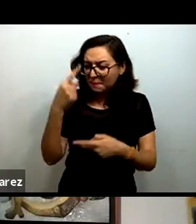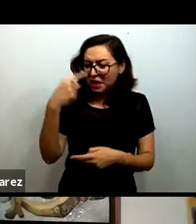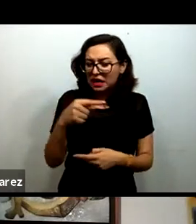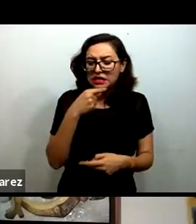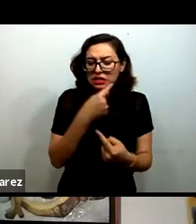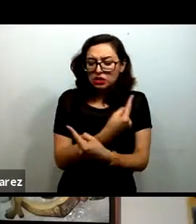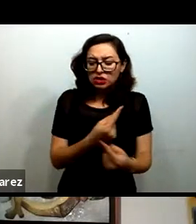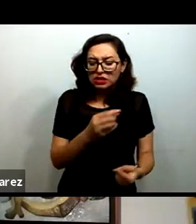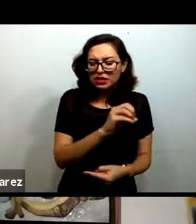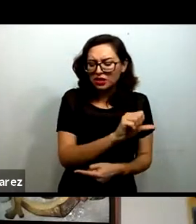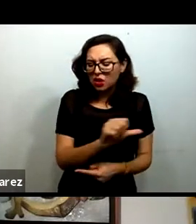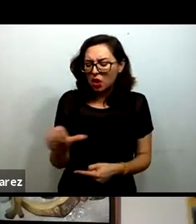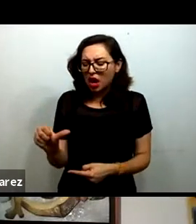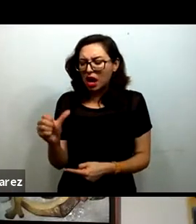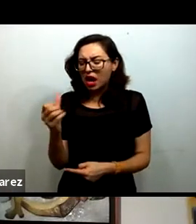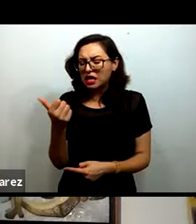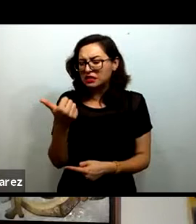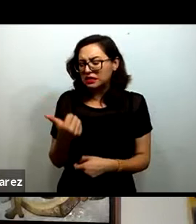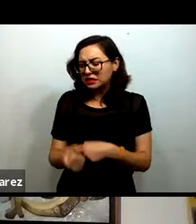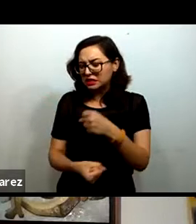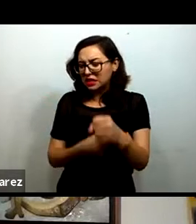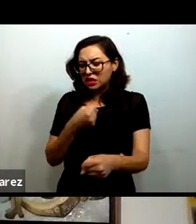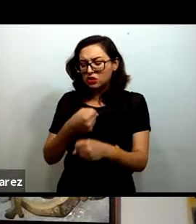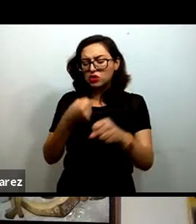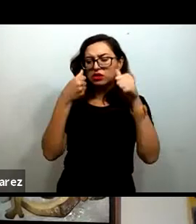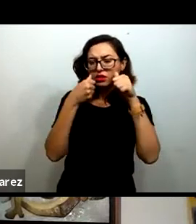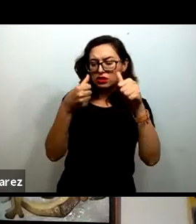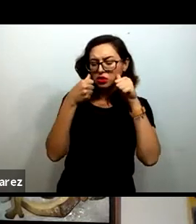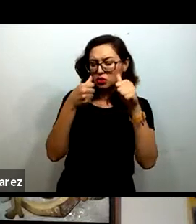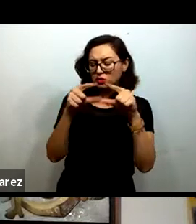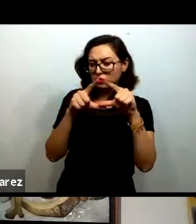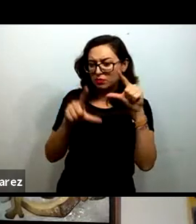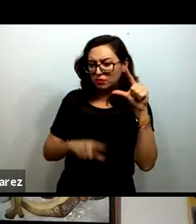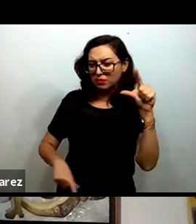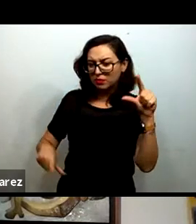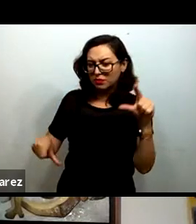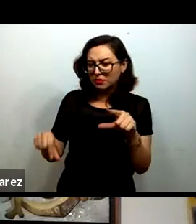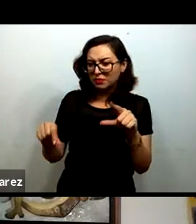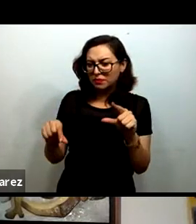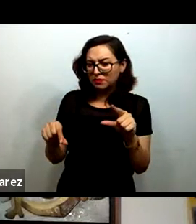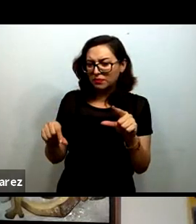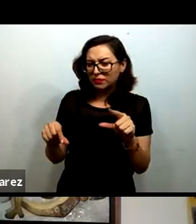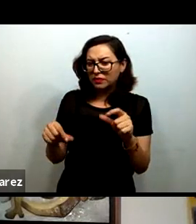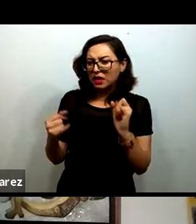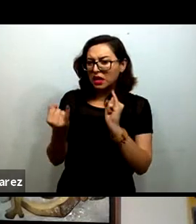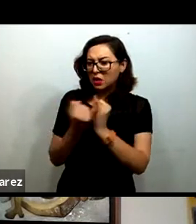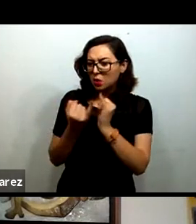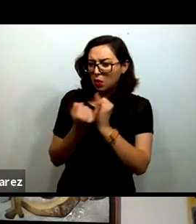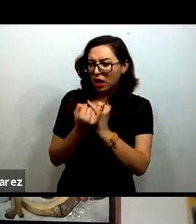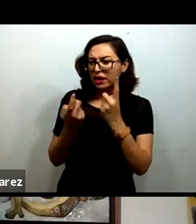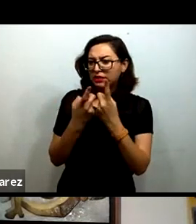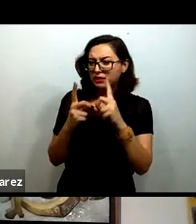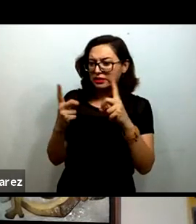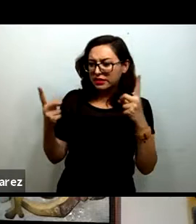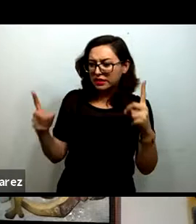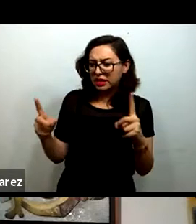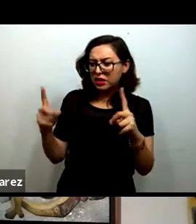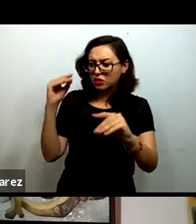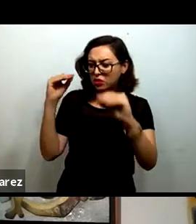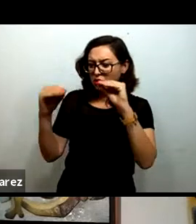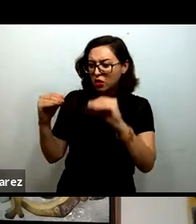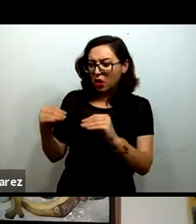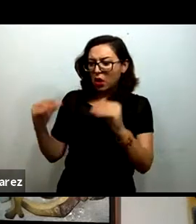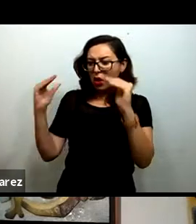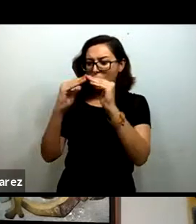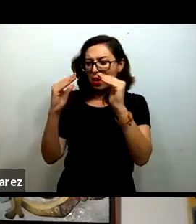de Atención a la Primera Infancia en México y la coaxudancia en el desarrollo del programa Aprenda en Casa, Educación